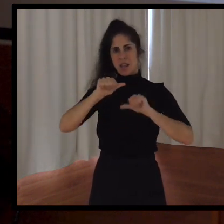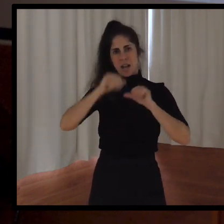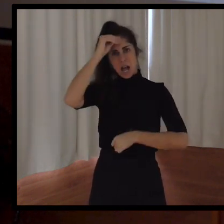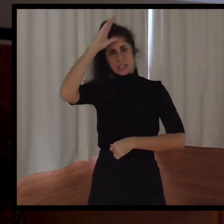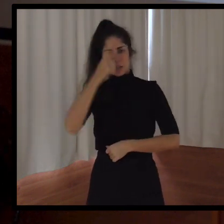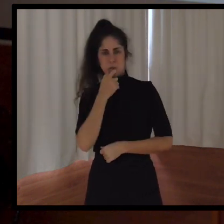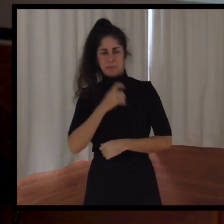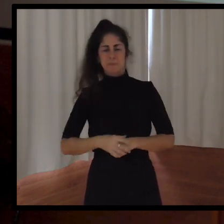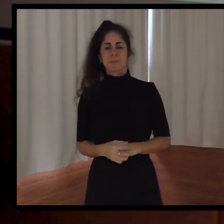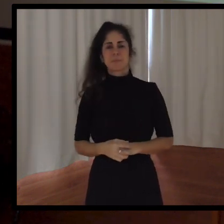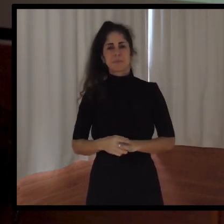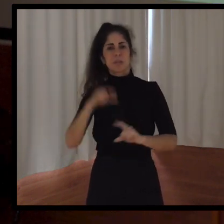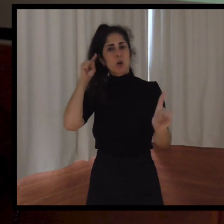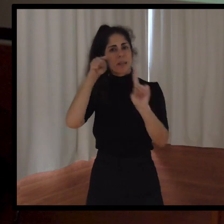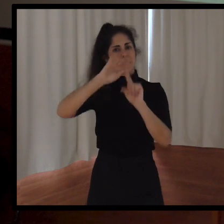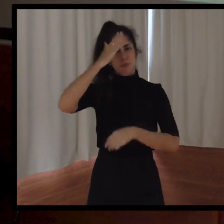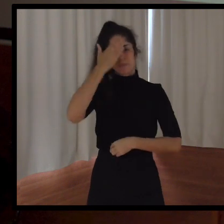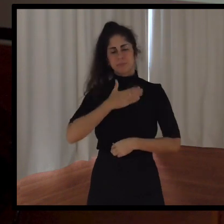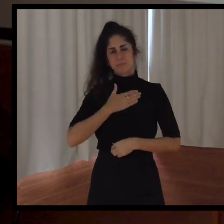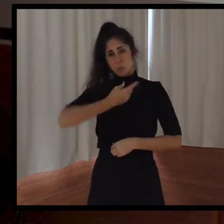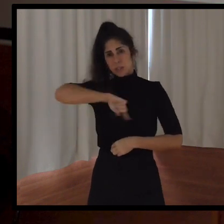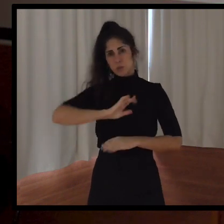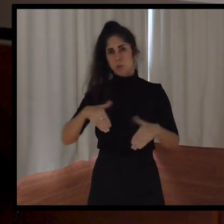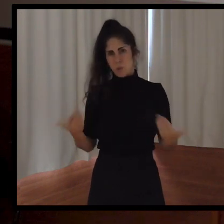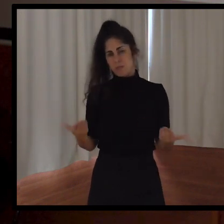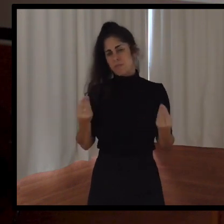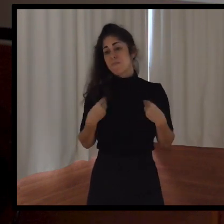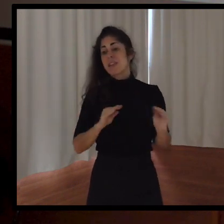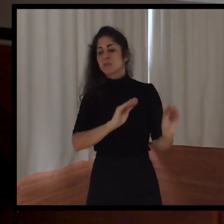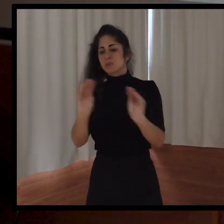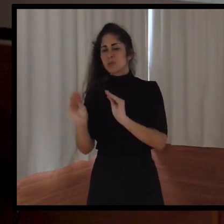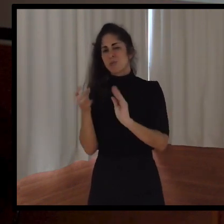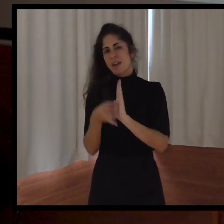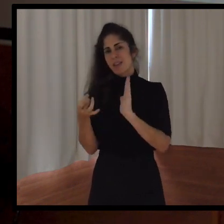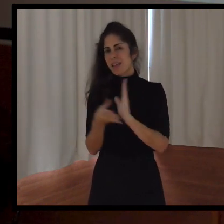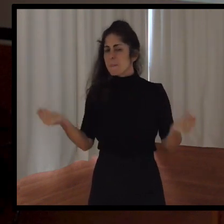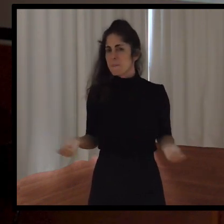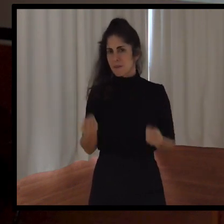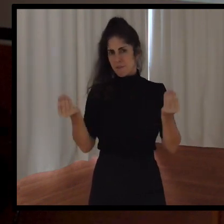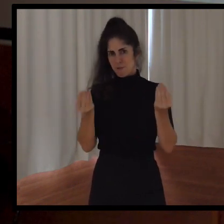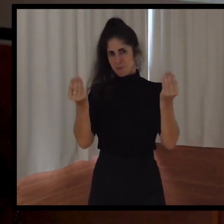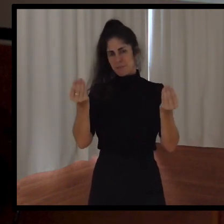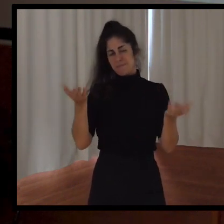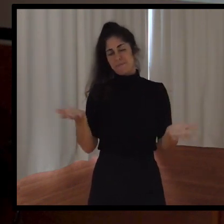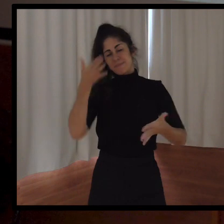mejorar la calidad de vida. Evidentemente, nosotros nos hemos propuesto